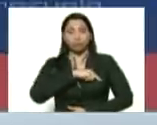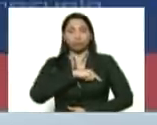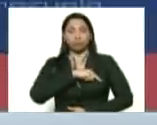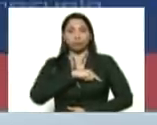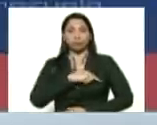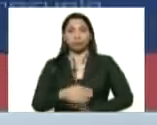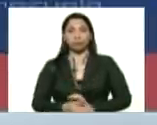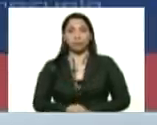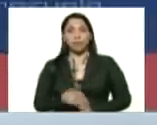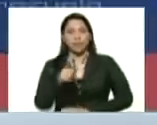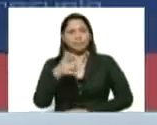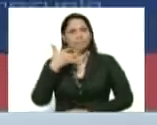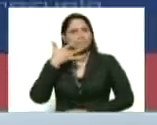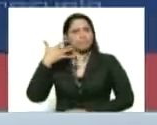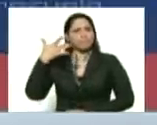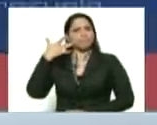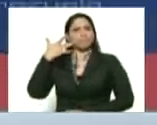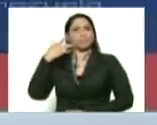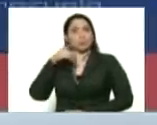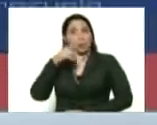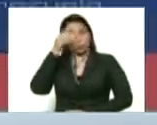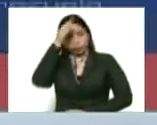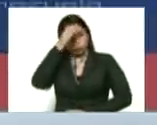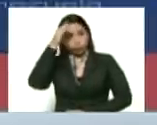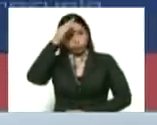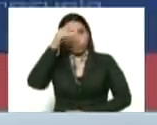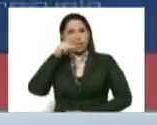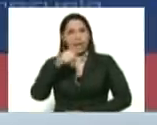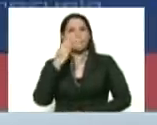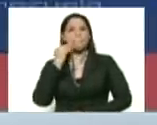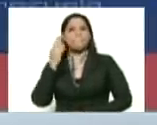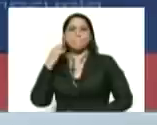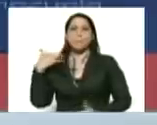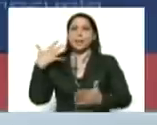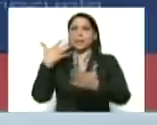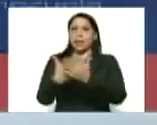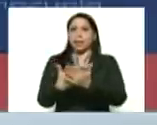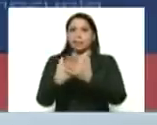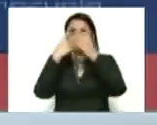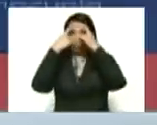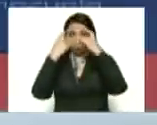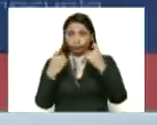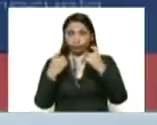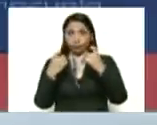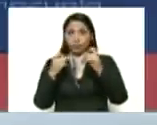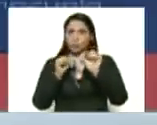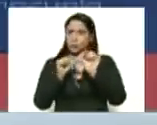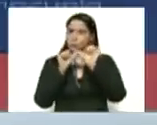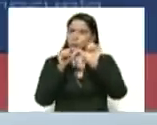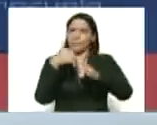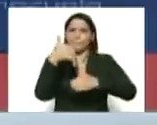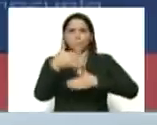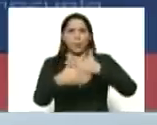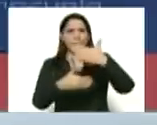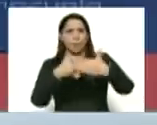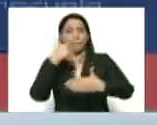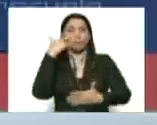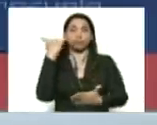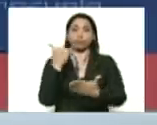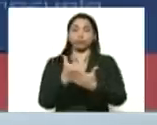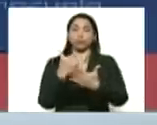ese orgullo y esa conciencia y esa experiencia acumulada, seguir adelante. Nosotros, fíjense,